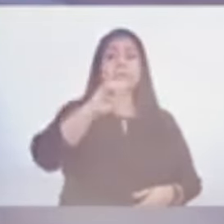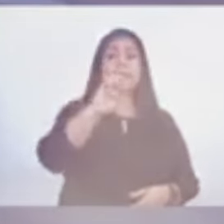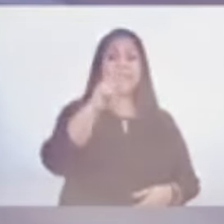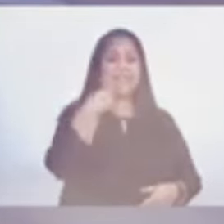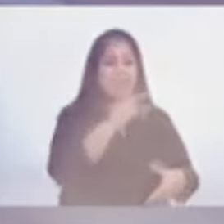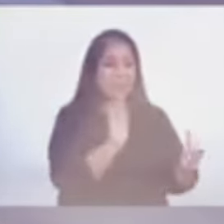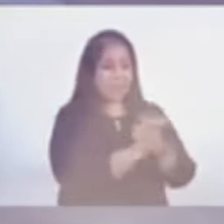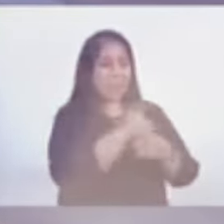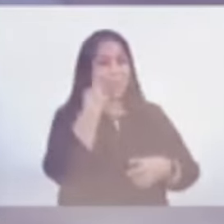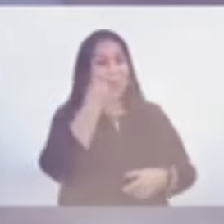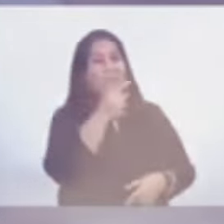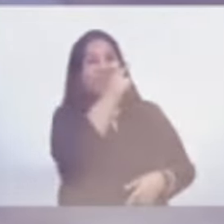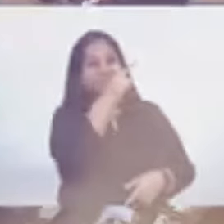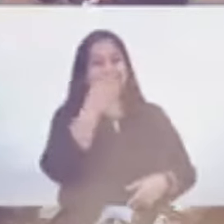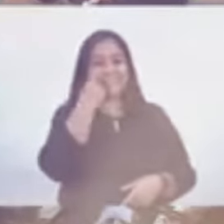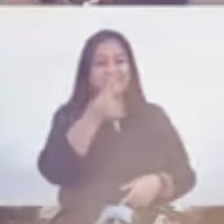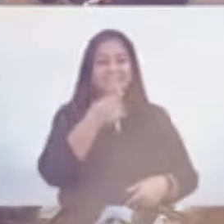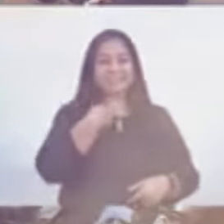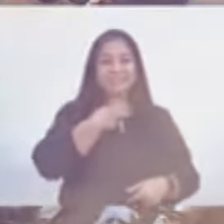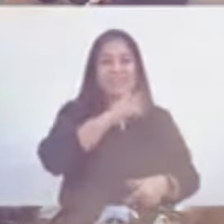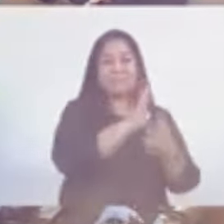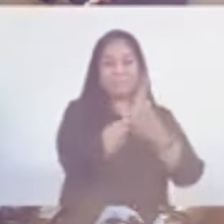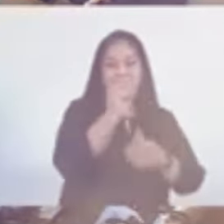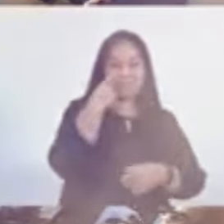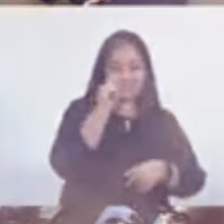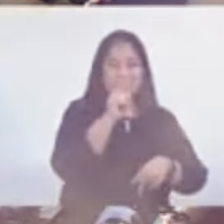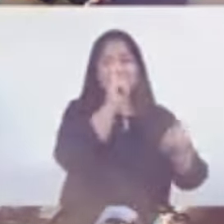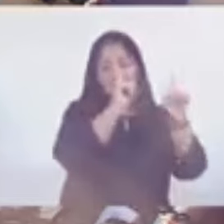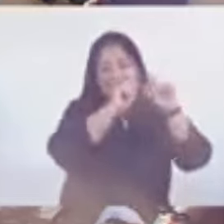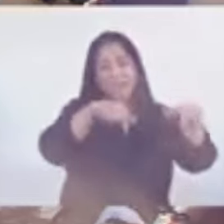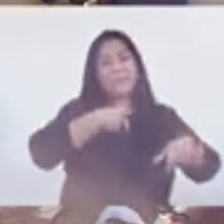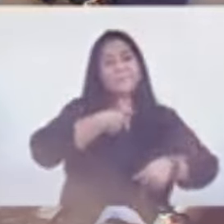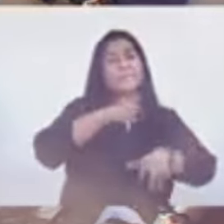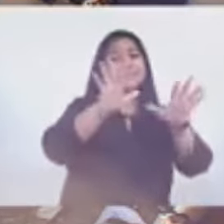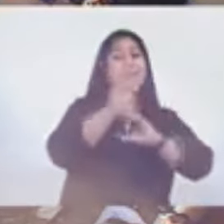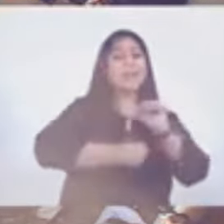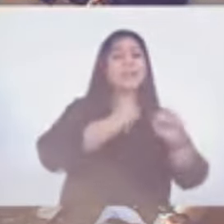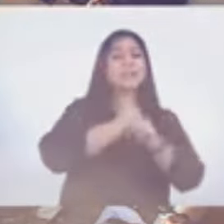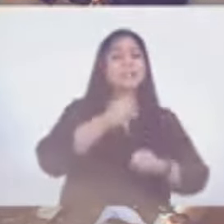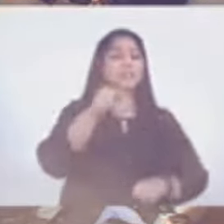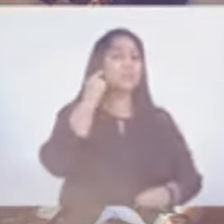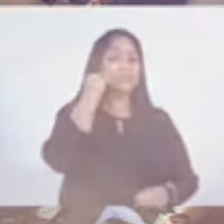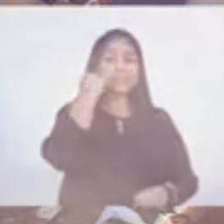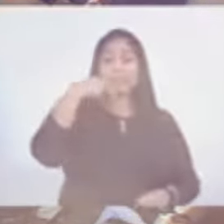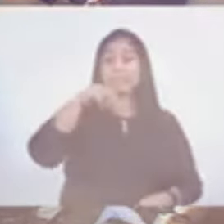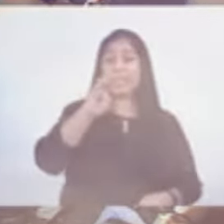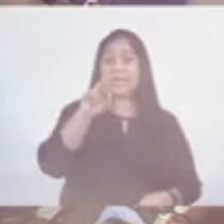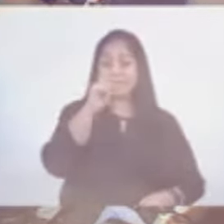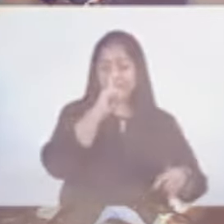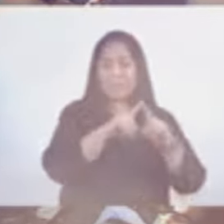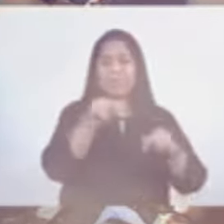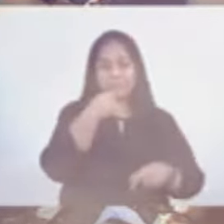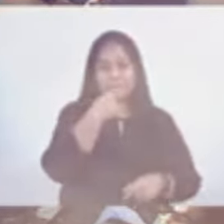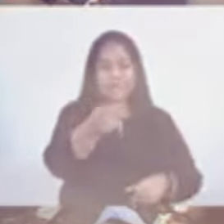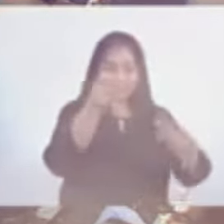que está ahí arriba, 10 años, este, en Ginebra, y ahí tomamos la decisión en